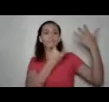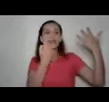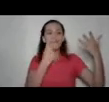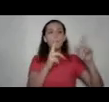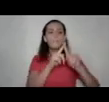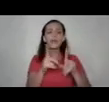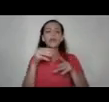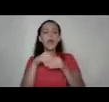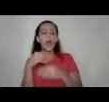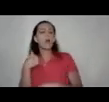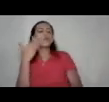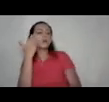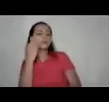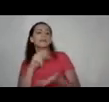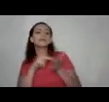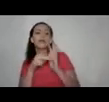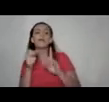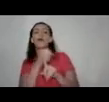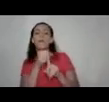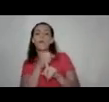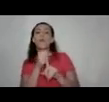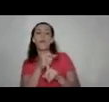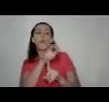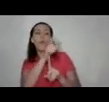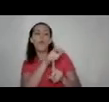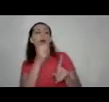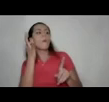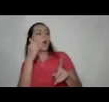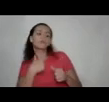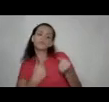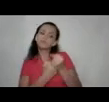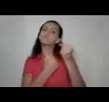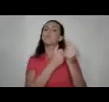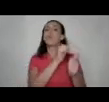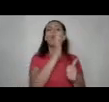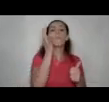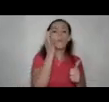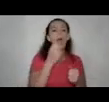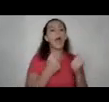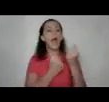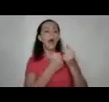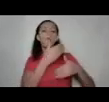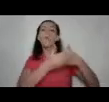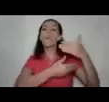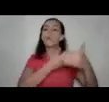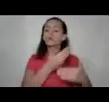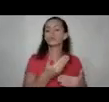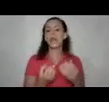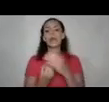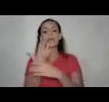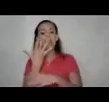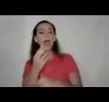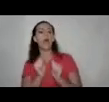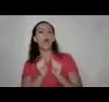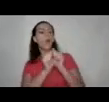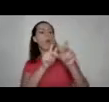ahí sabiendo lo que implica la violencia contra las mujeres apoyando a esas otras mujeres apoyando procesos creando acompañando a personas